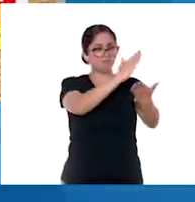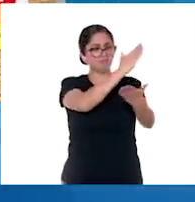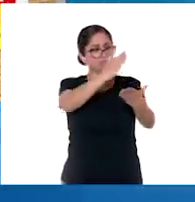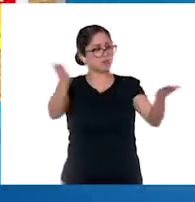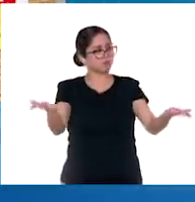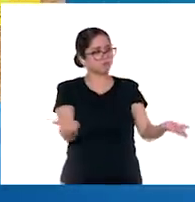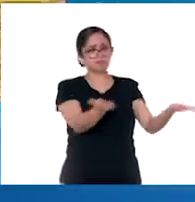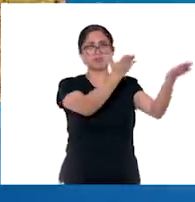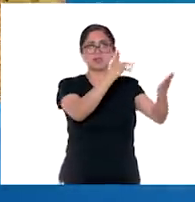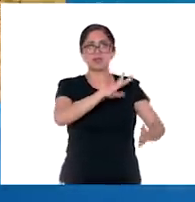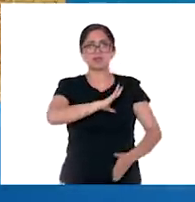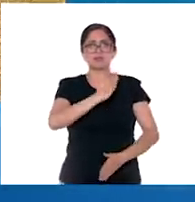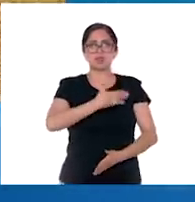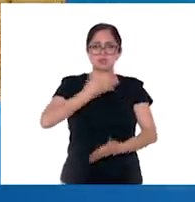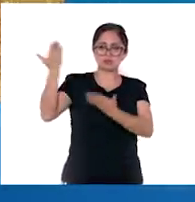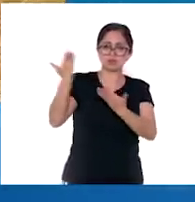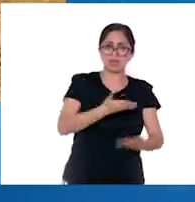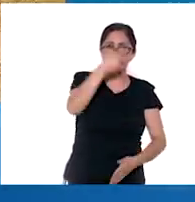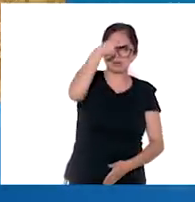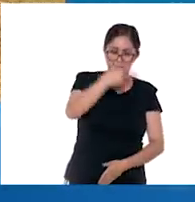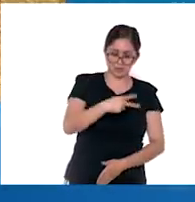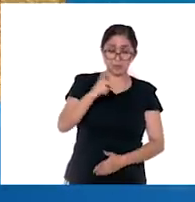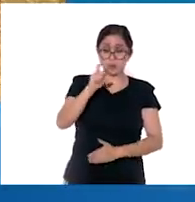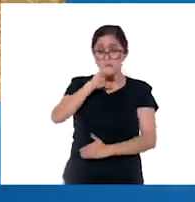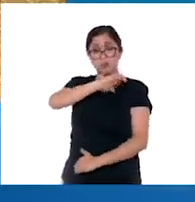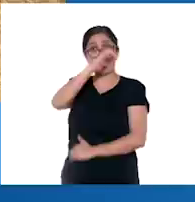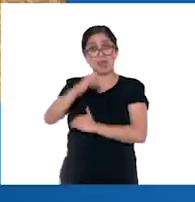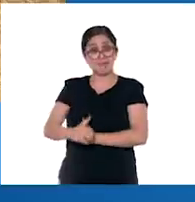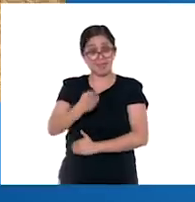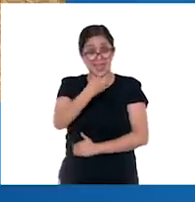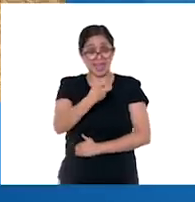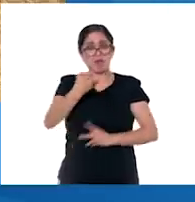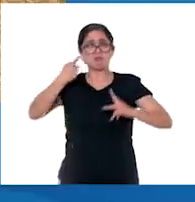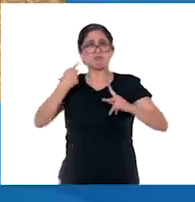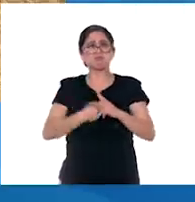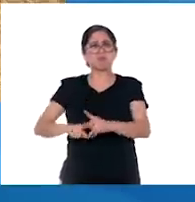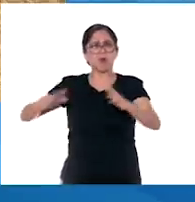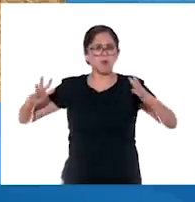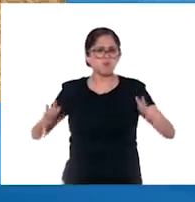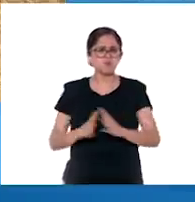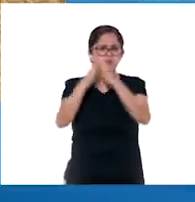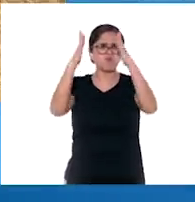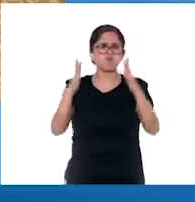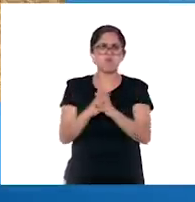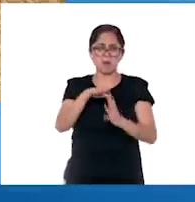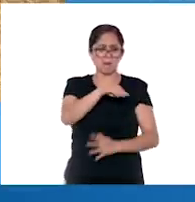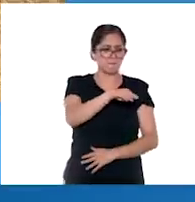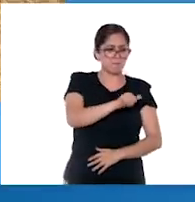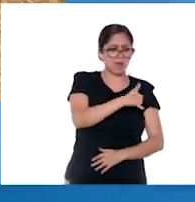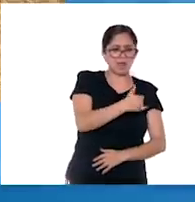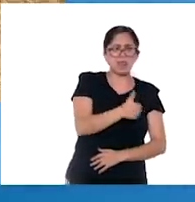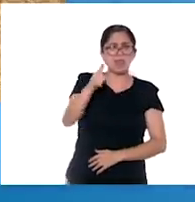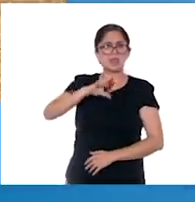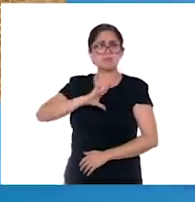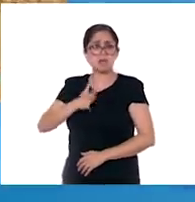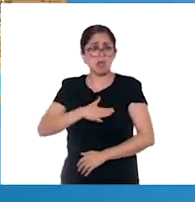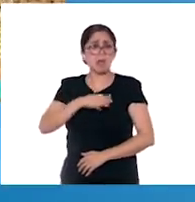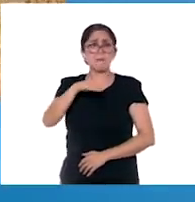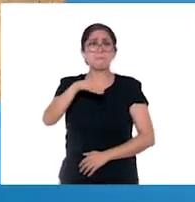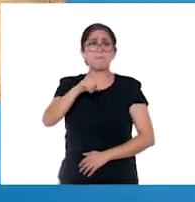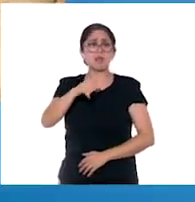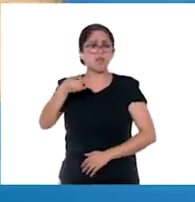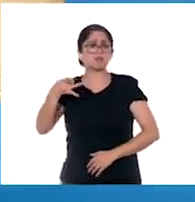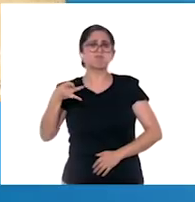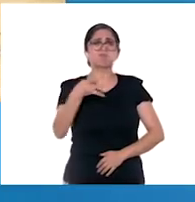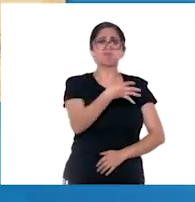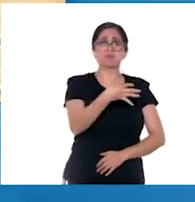españoles. Terminada la ceremonia, se inició una batalla entre indígenas y españoles. ¡Ataquen! Los mayas chontales fueron derrotados. Esta sería